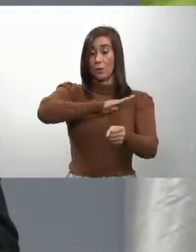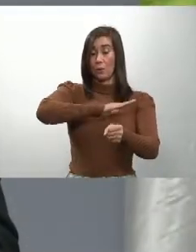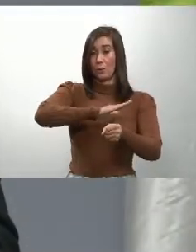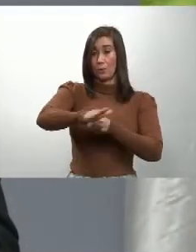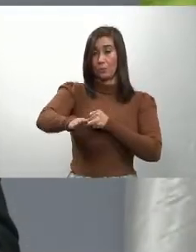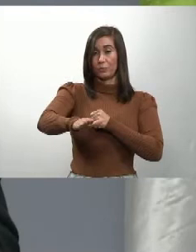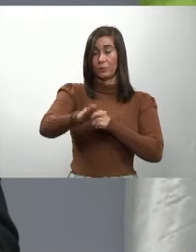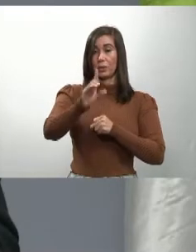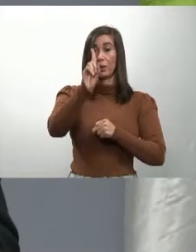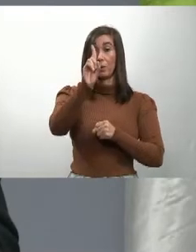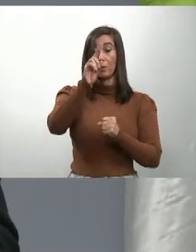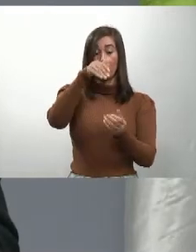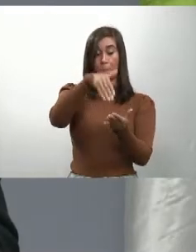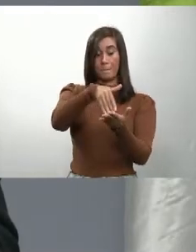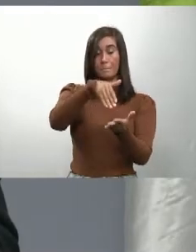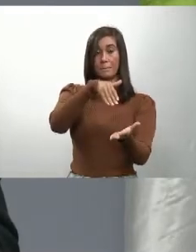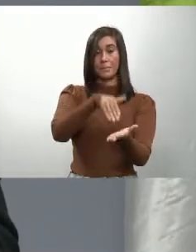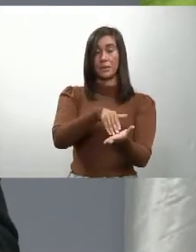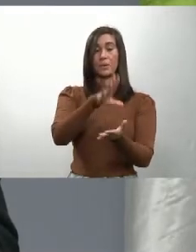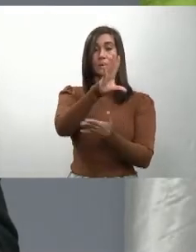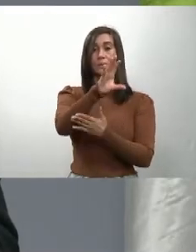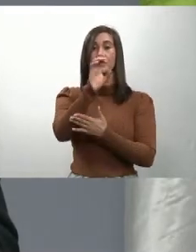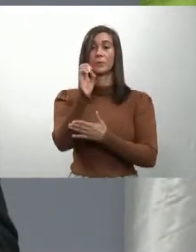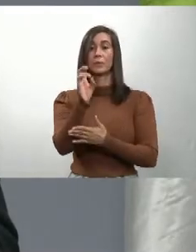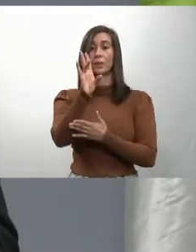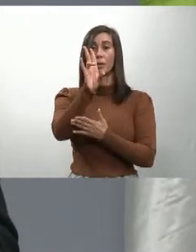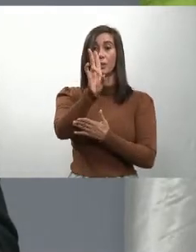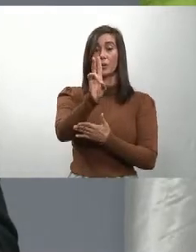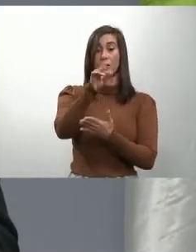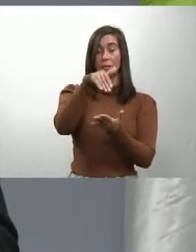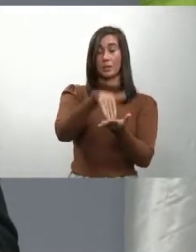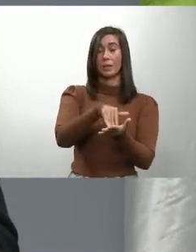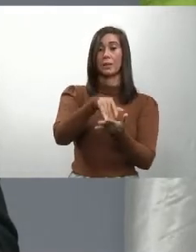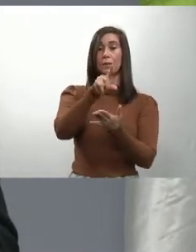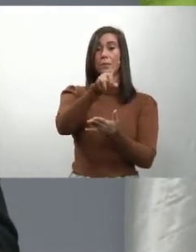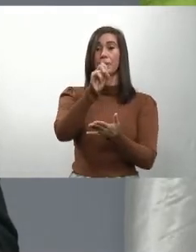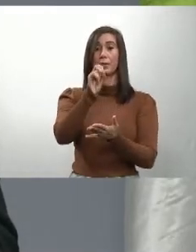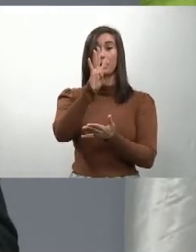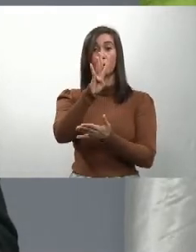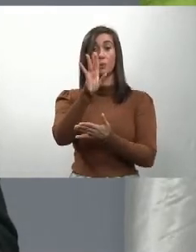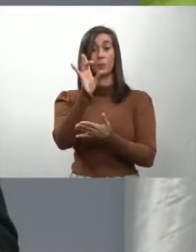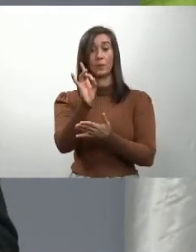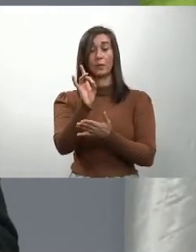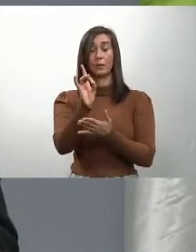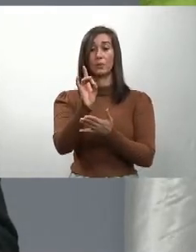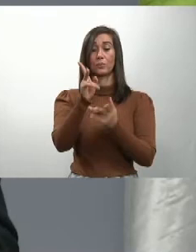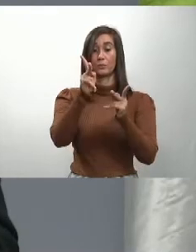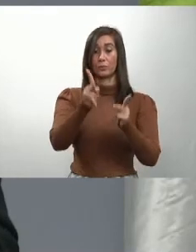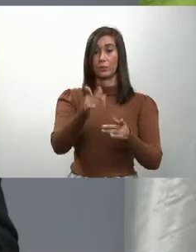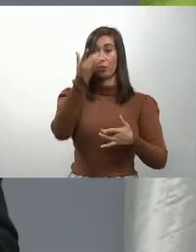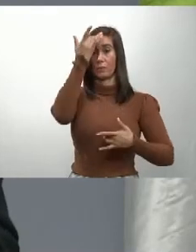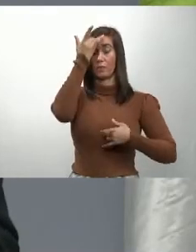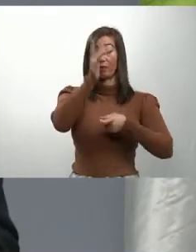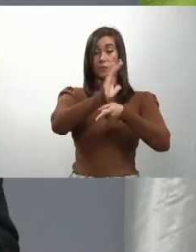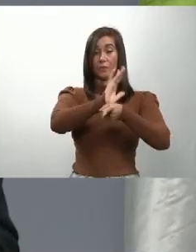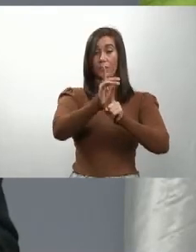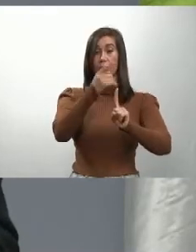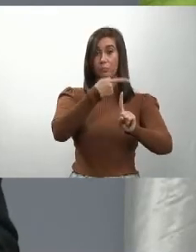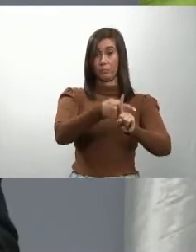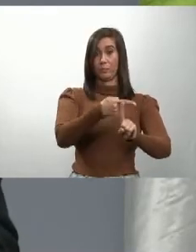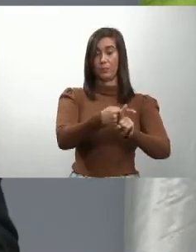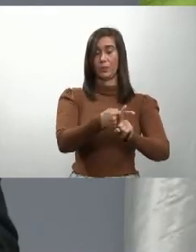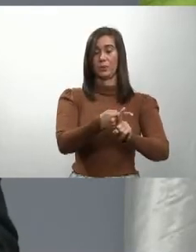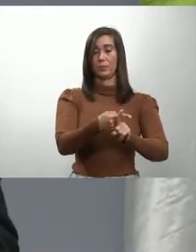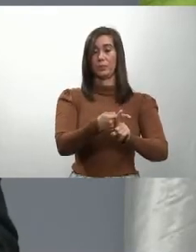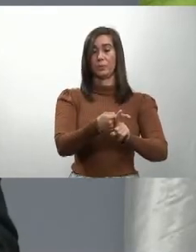de 1.507.148 casos confirmados. De